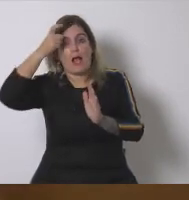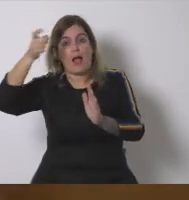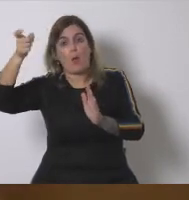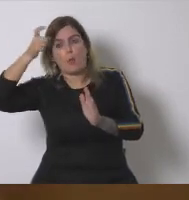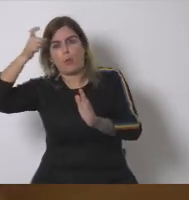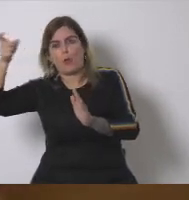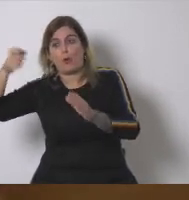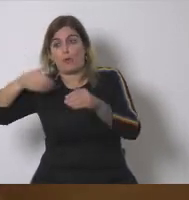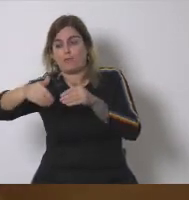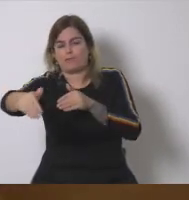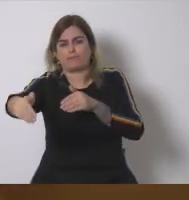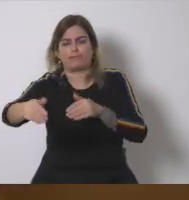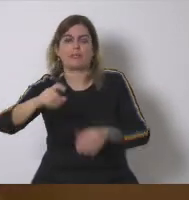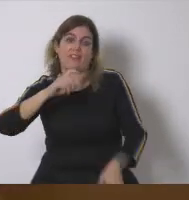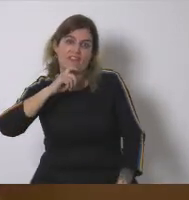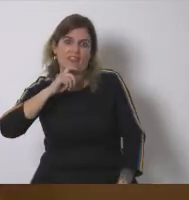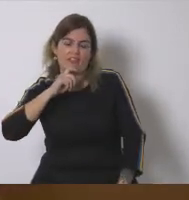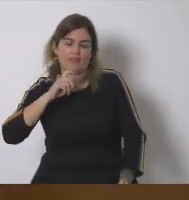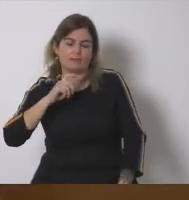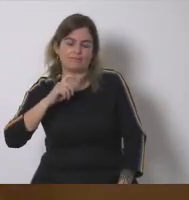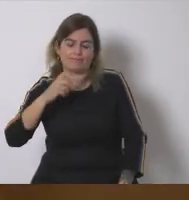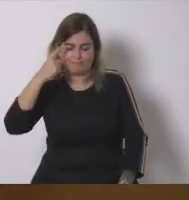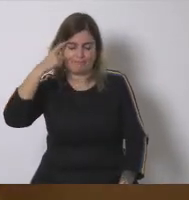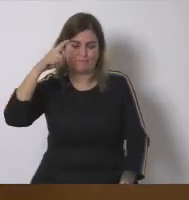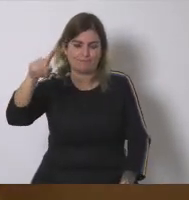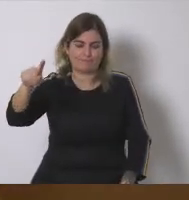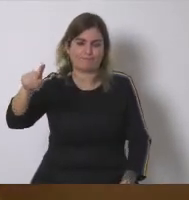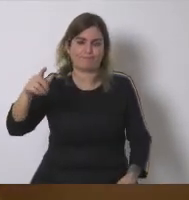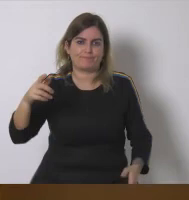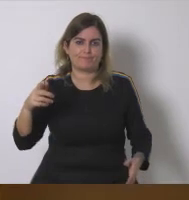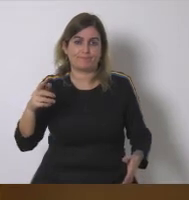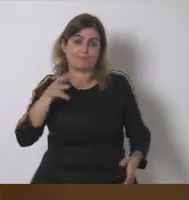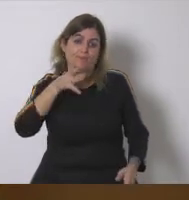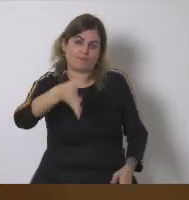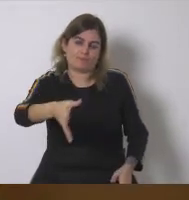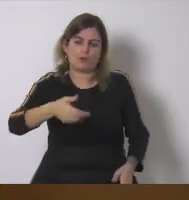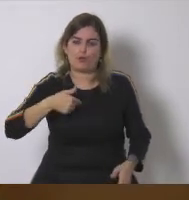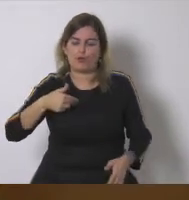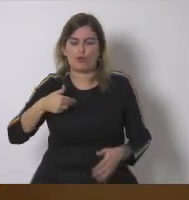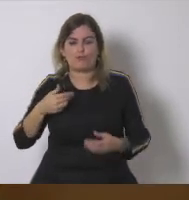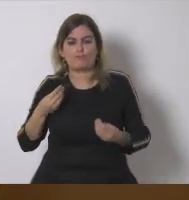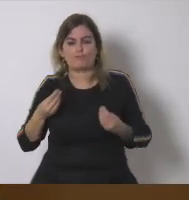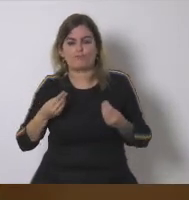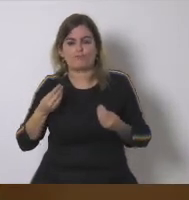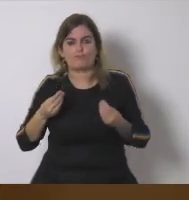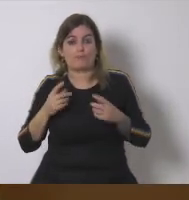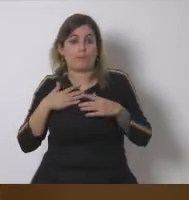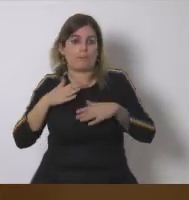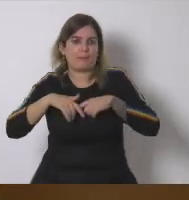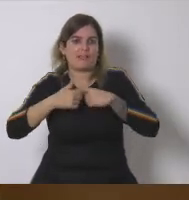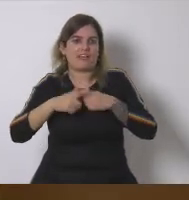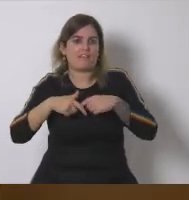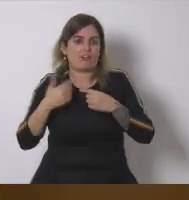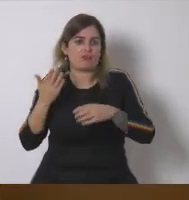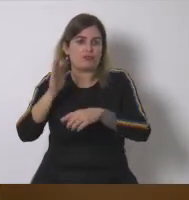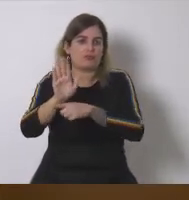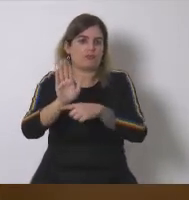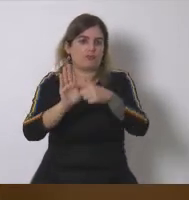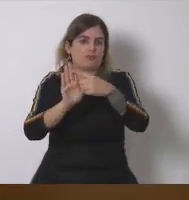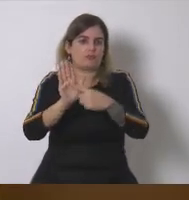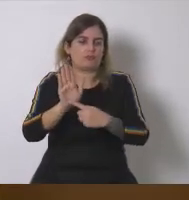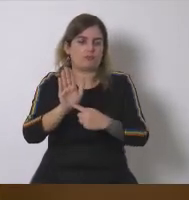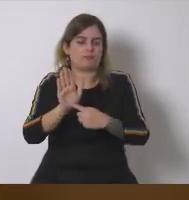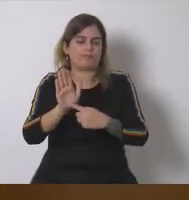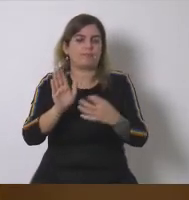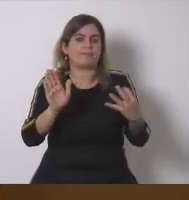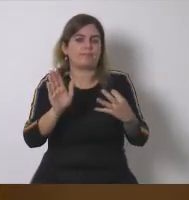es bastante complicado pero aquí yo iría a